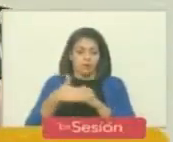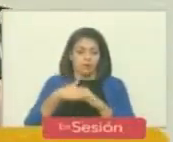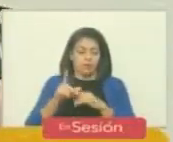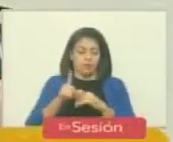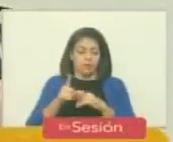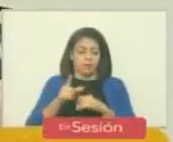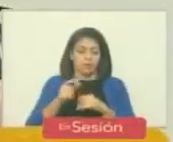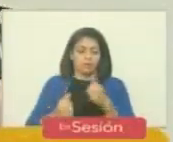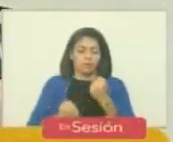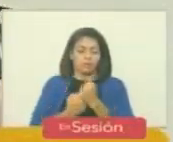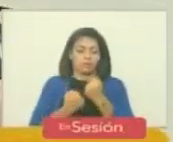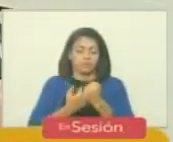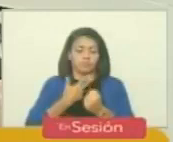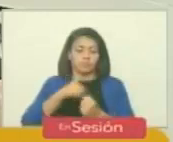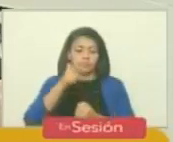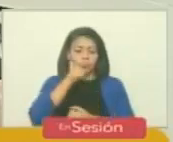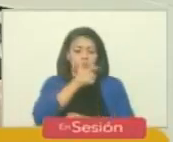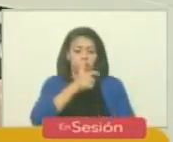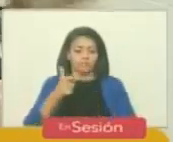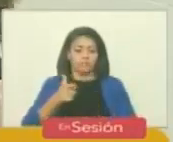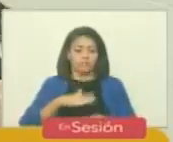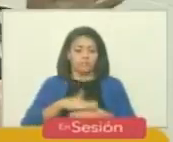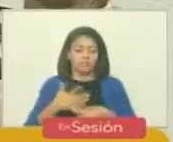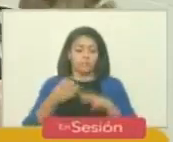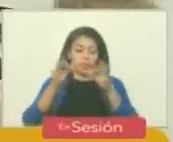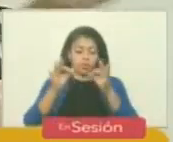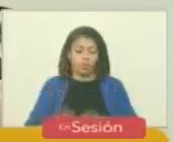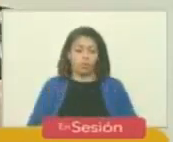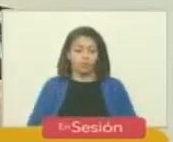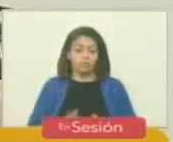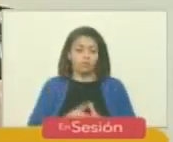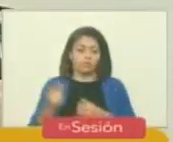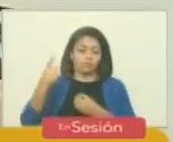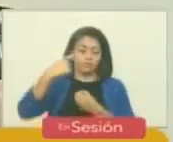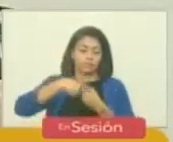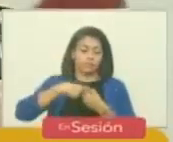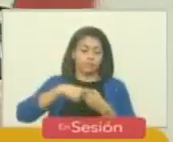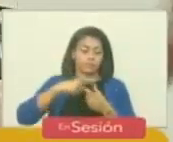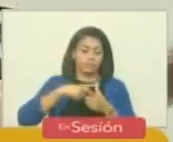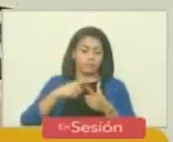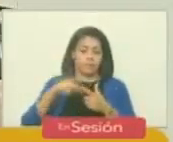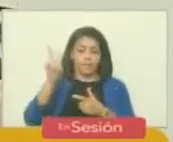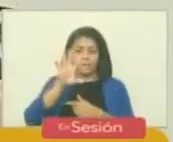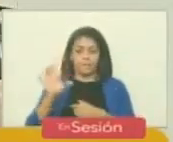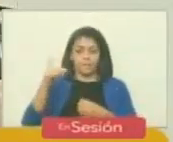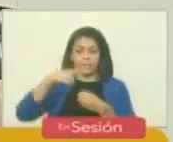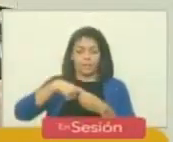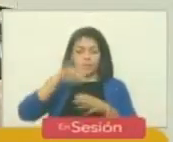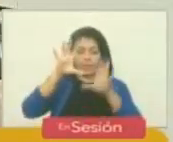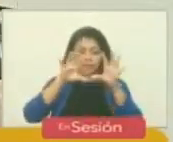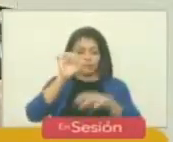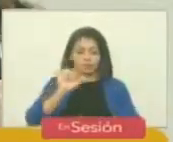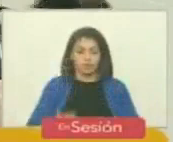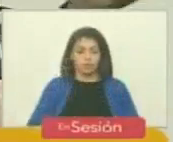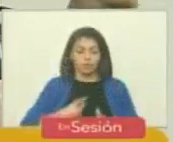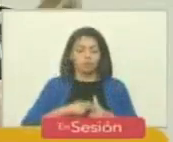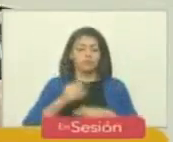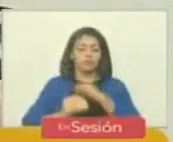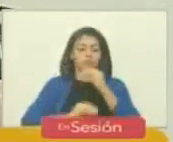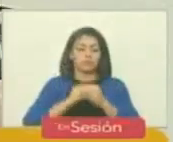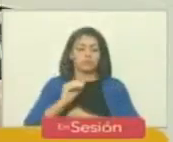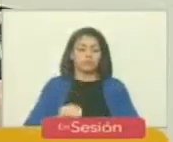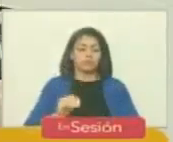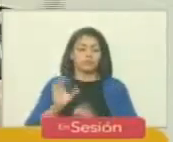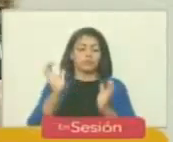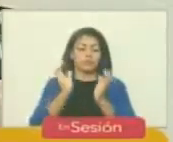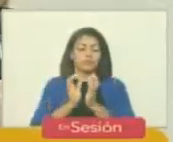favorable para nuestros pueblos porque justamente con la incorporación de Venezuela al Mercosur con la creación de la